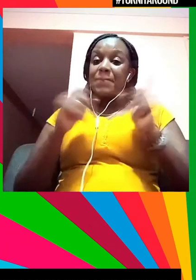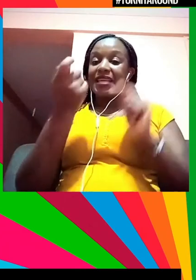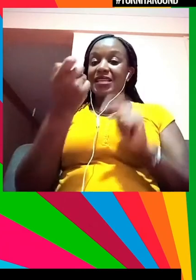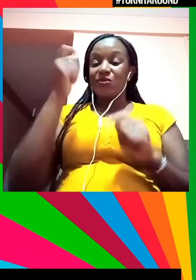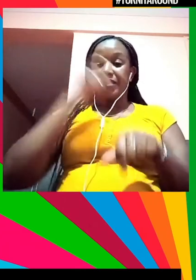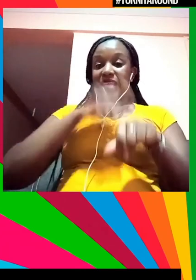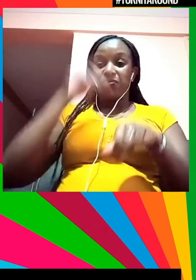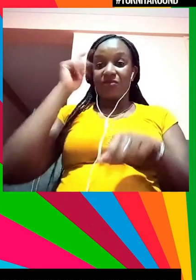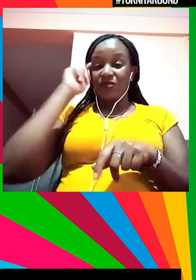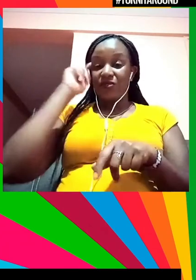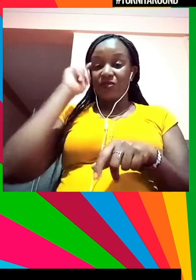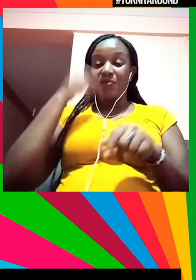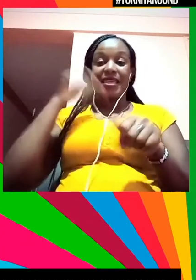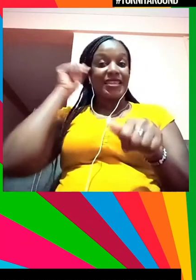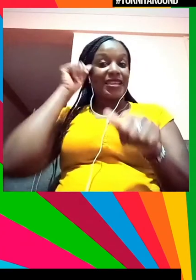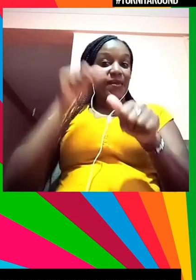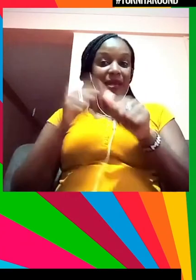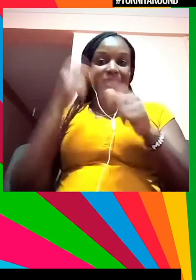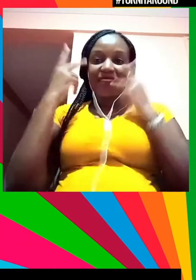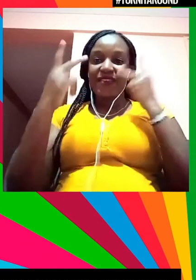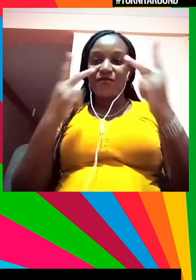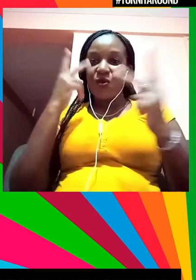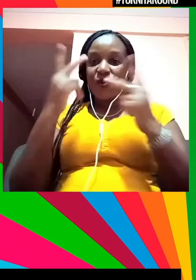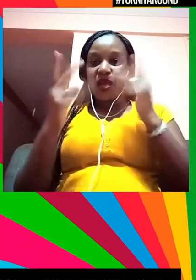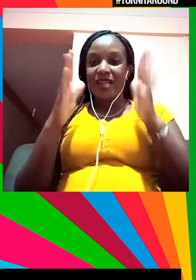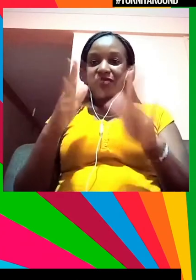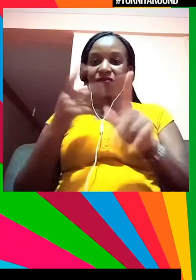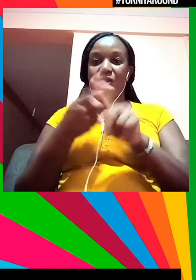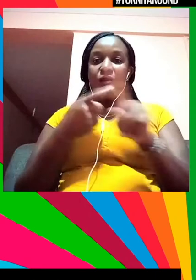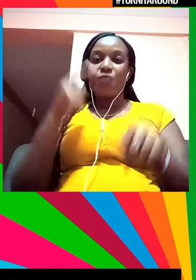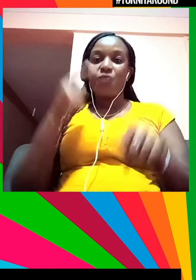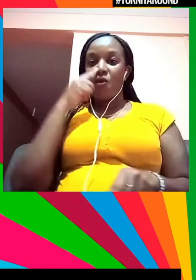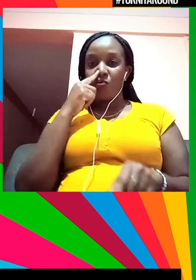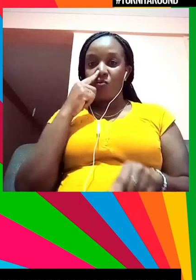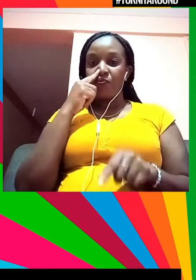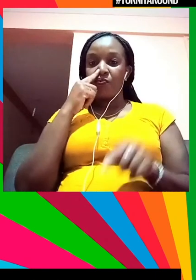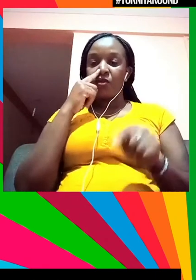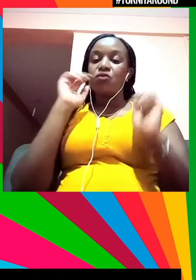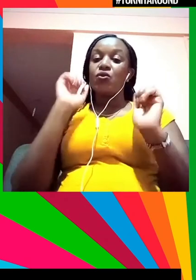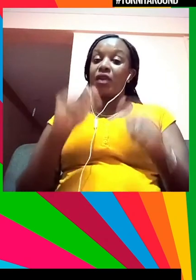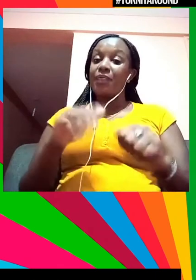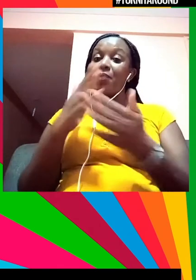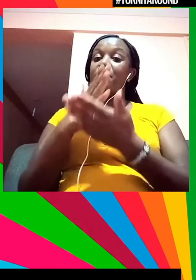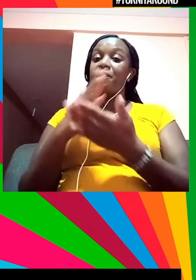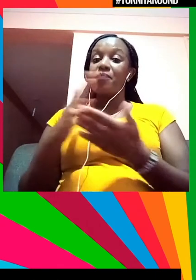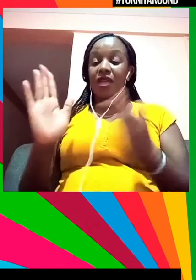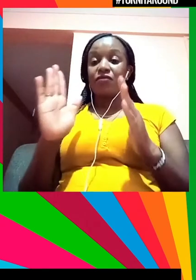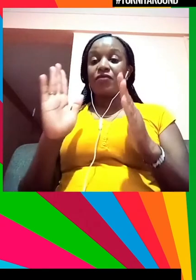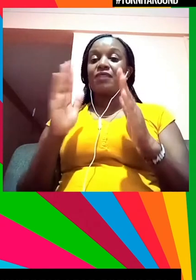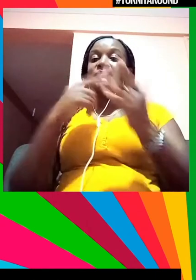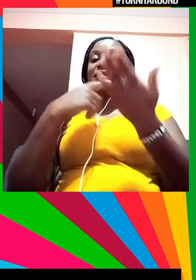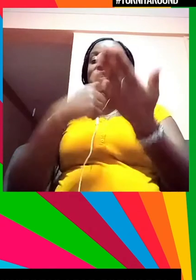Y me gustaría recordar al público que también puede formar parte de la conversación con las redes sociales.